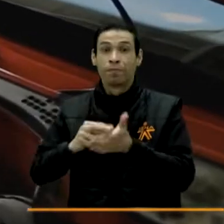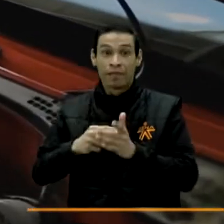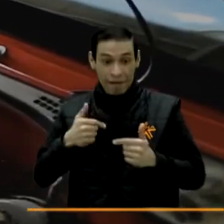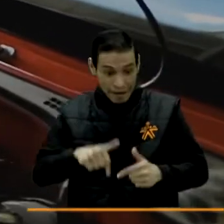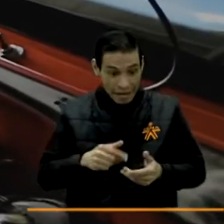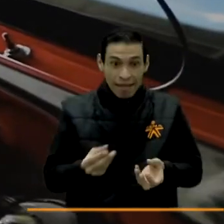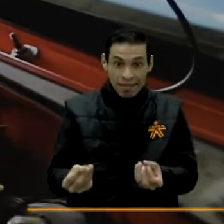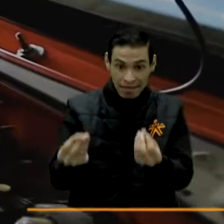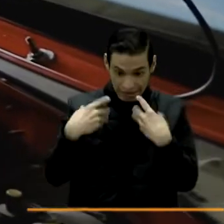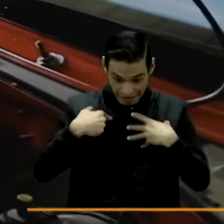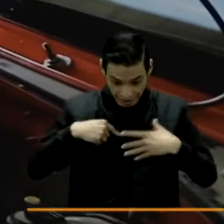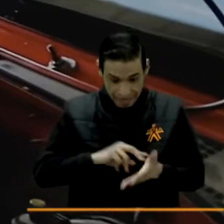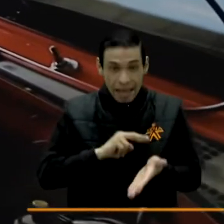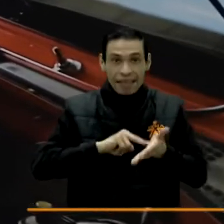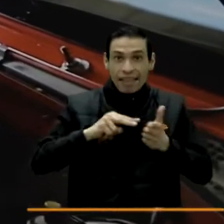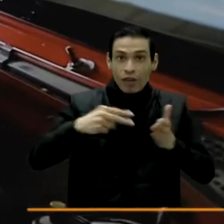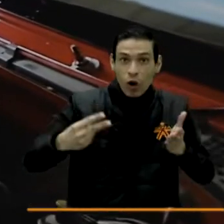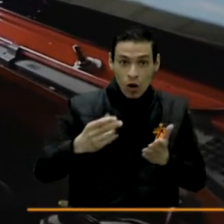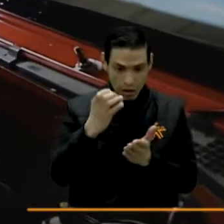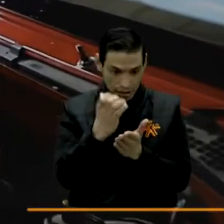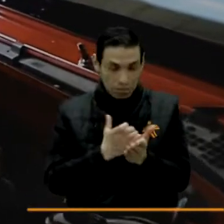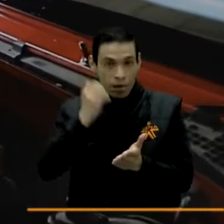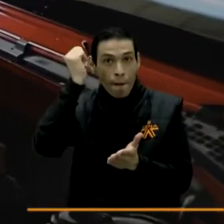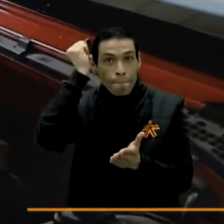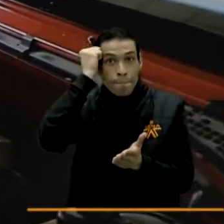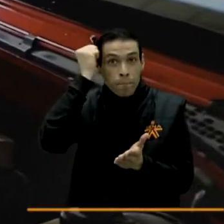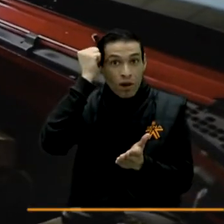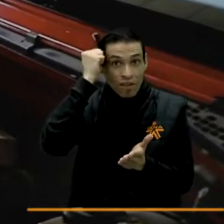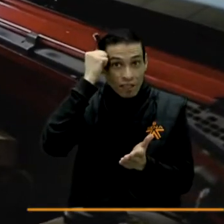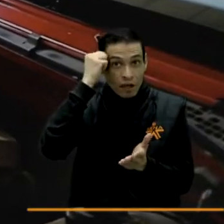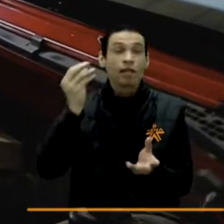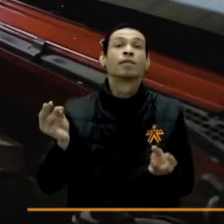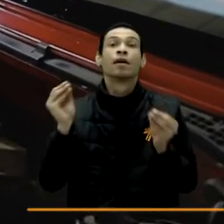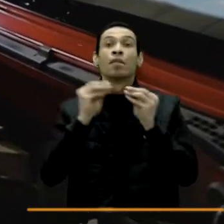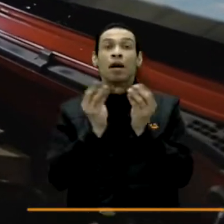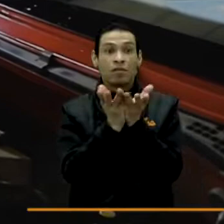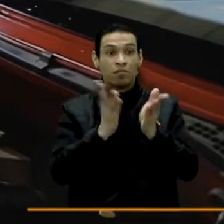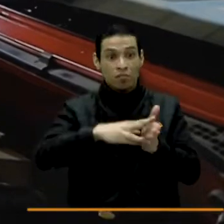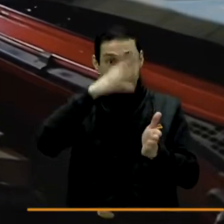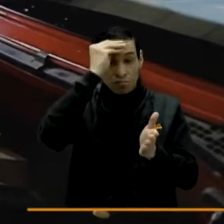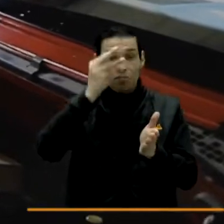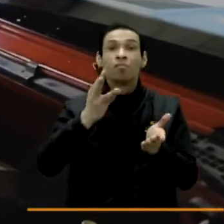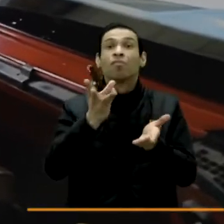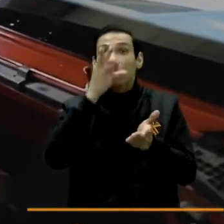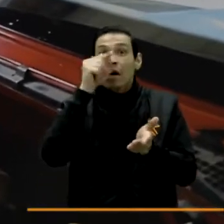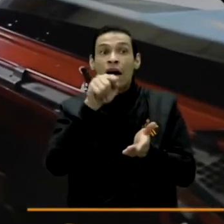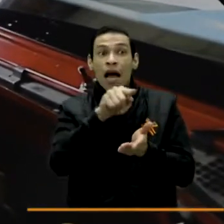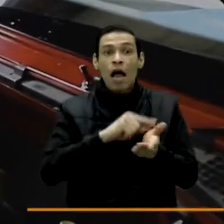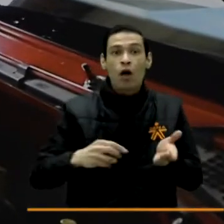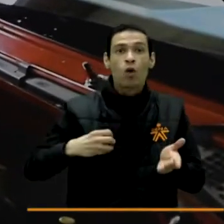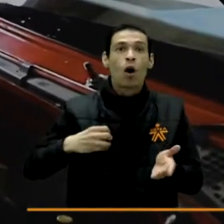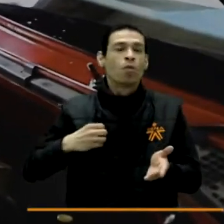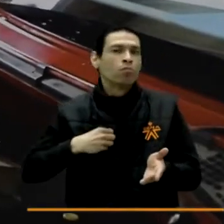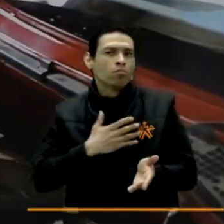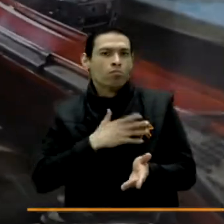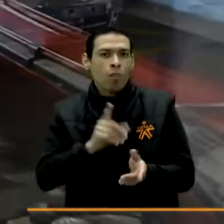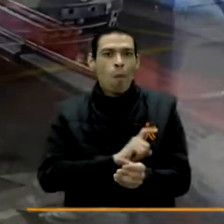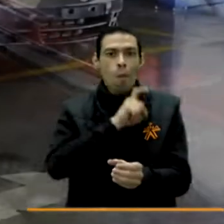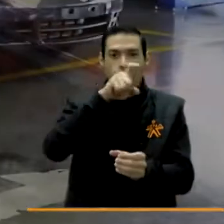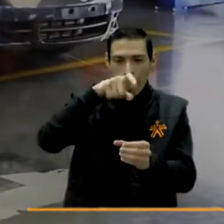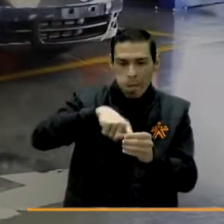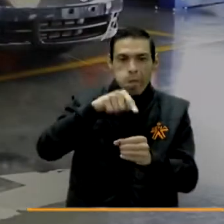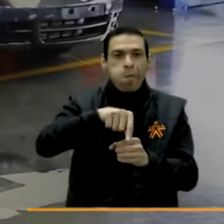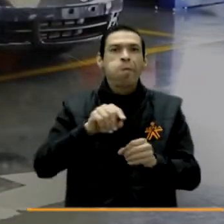dotar, actualizar tecnología, certificar instructores y que los aprendices puedan tener la oportunidad de tener esta